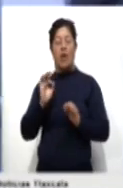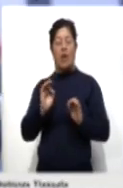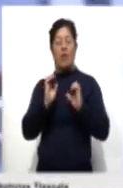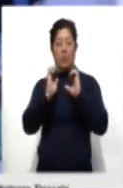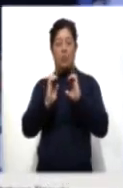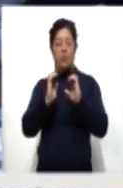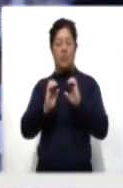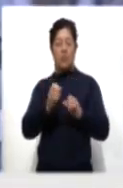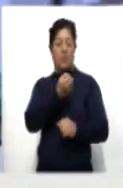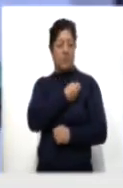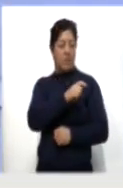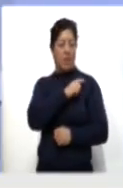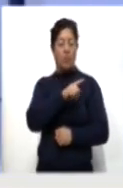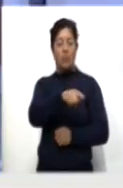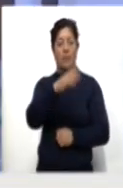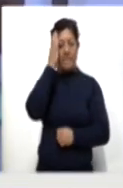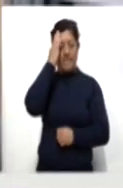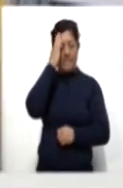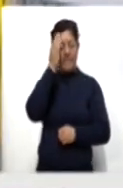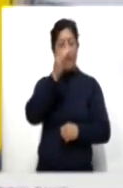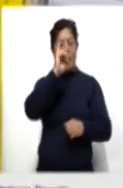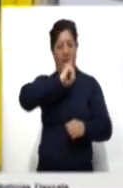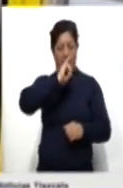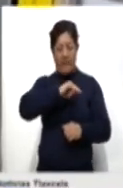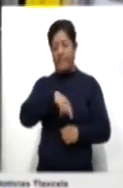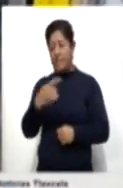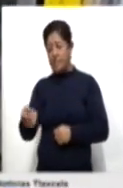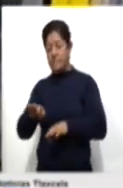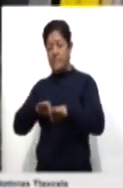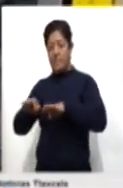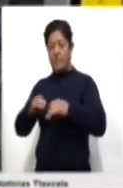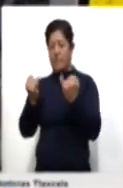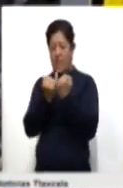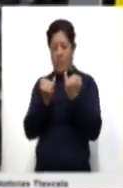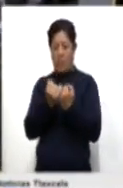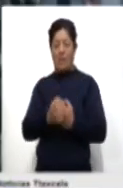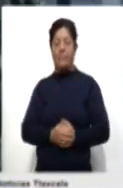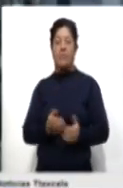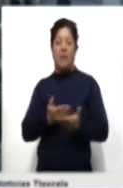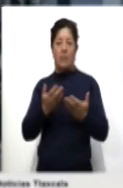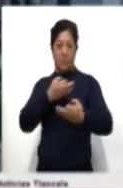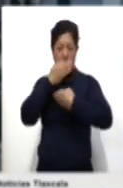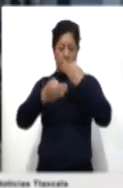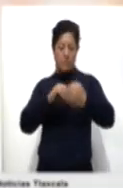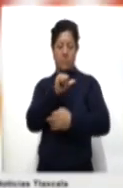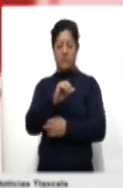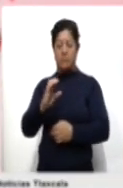salud de empresarios y empleados. Con información de Altagracia Corona, Ahora Noticias.